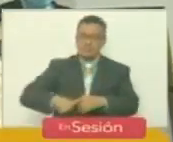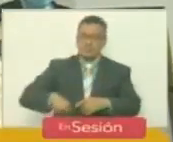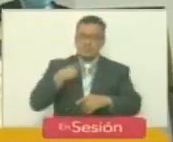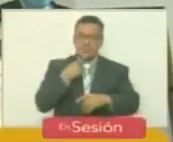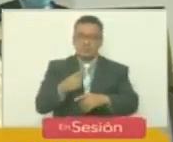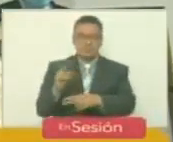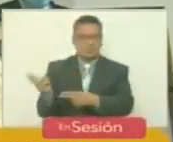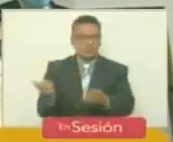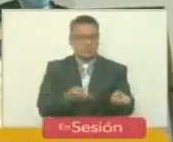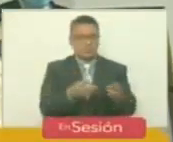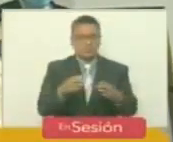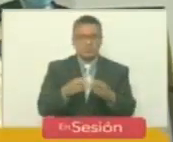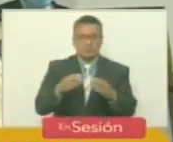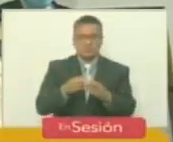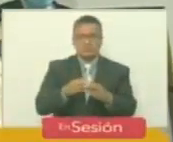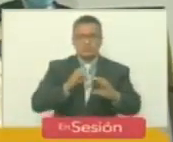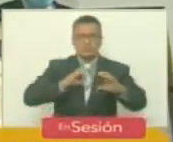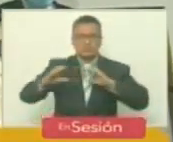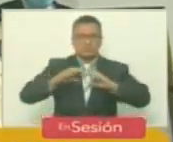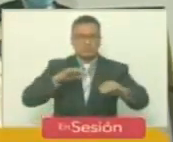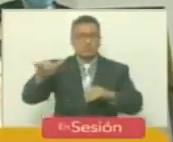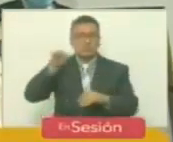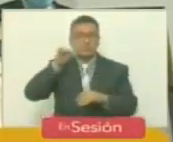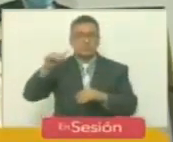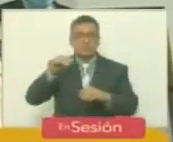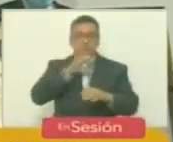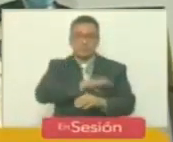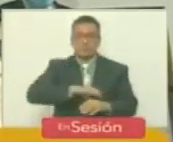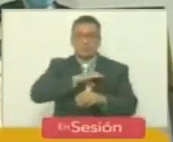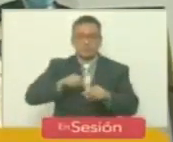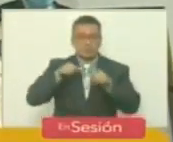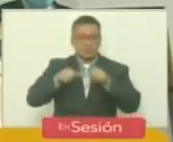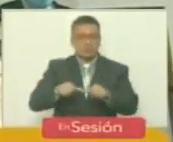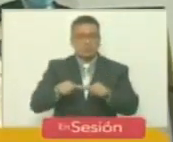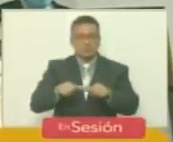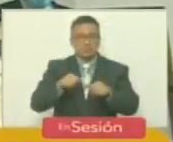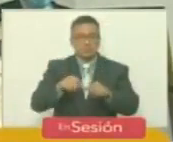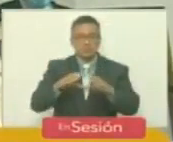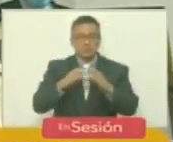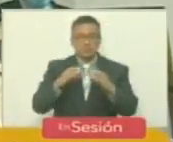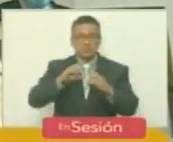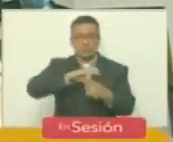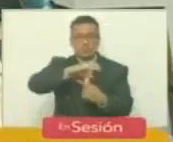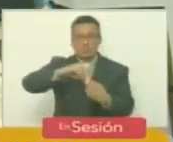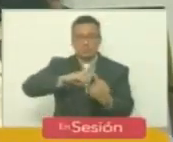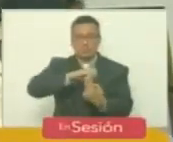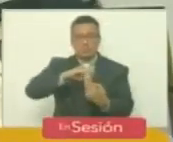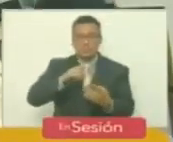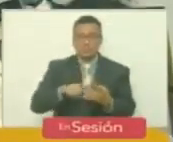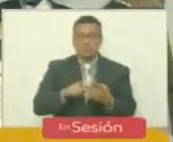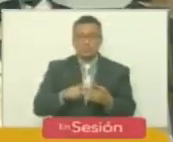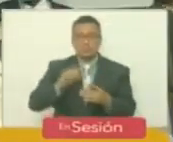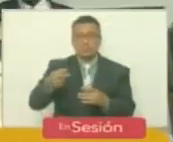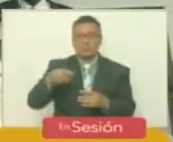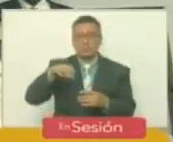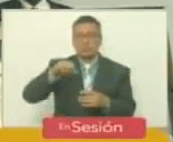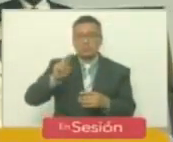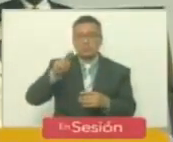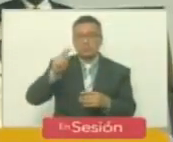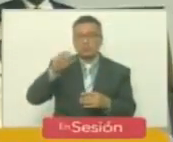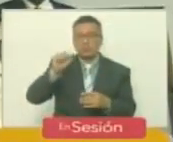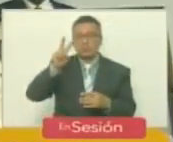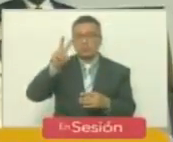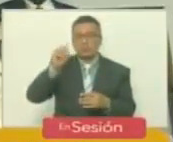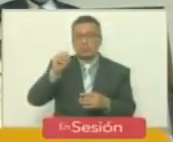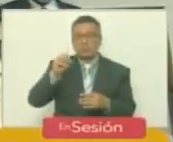invitó al diputado a comunicar la denuncia ante la Comisión Permanente de Ecosocialismo, y al diputado Gustavo Rangel, quien